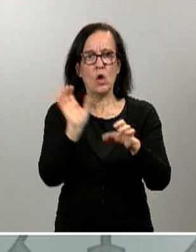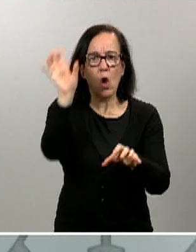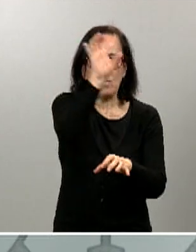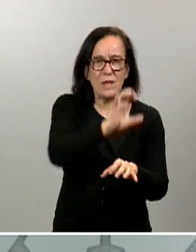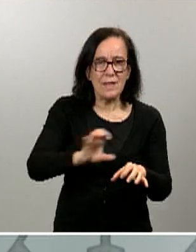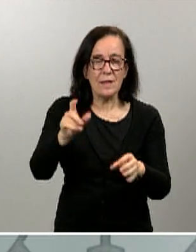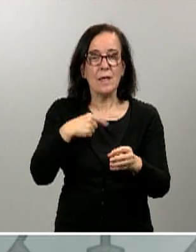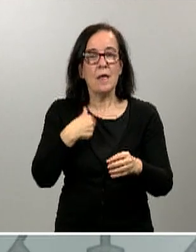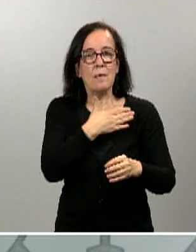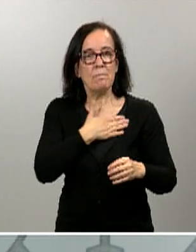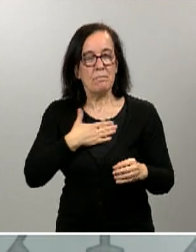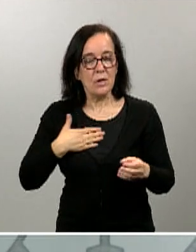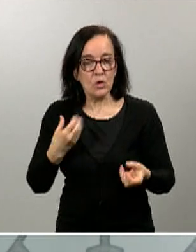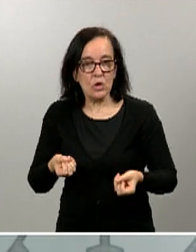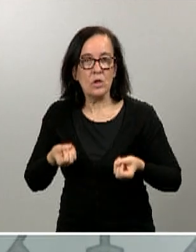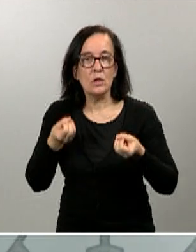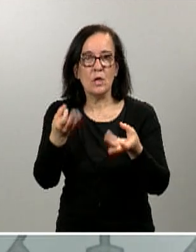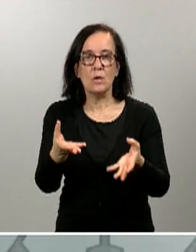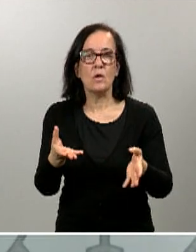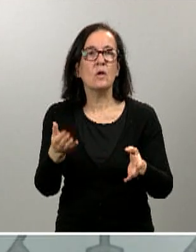me gustaría transmitir es que no es algo